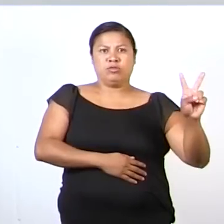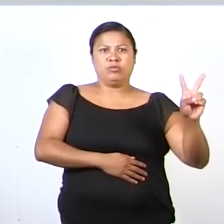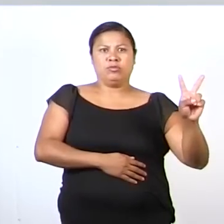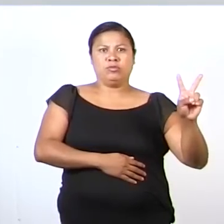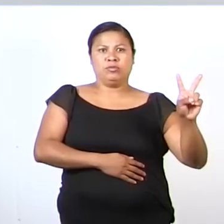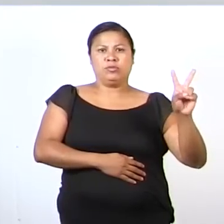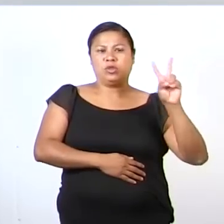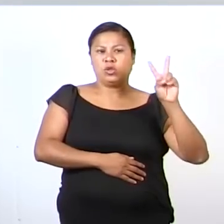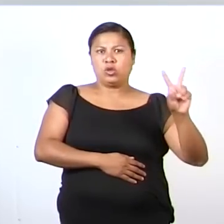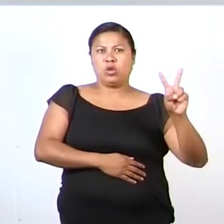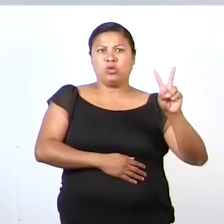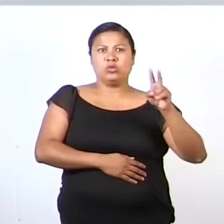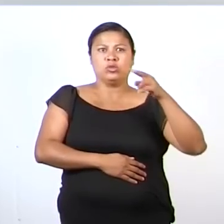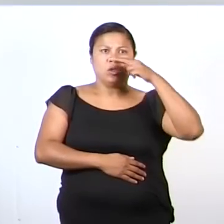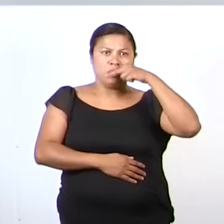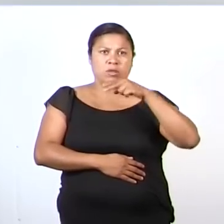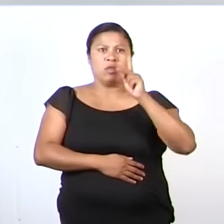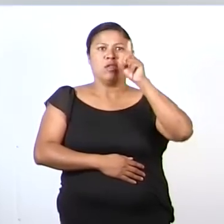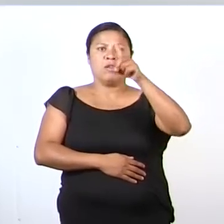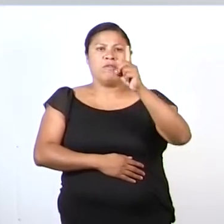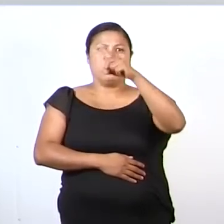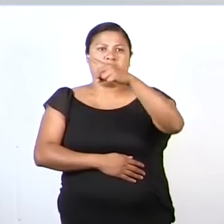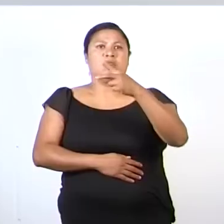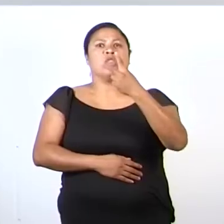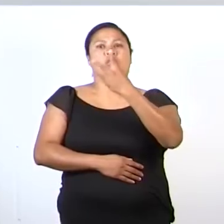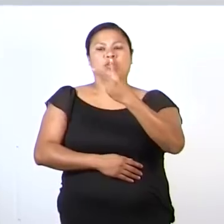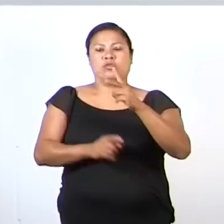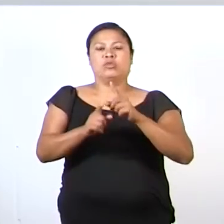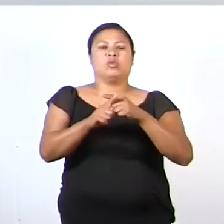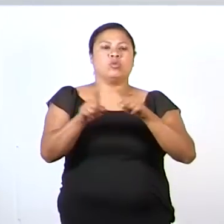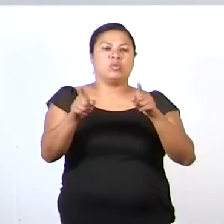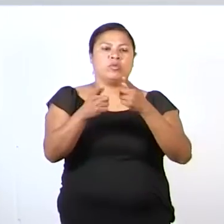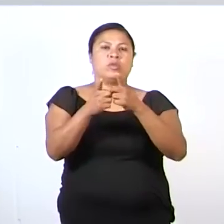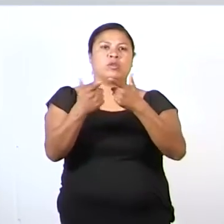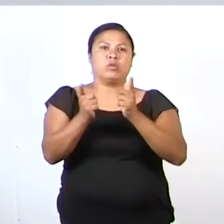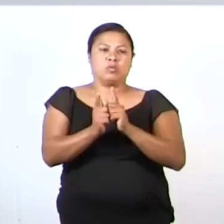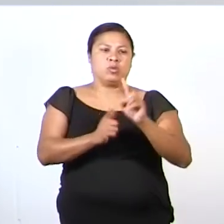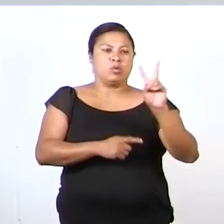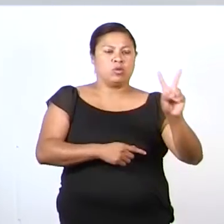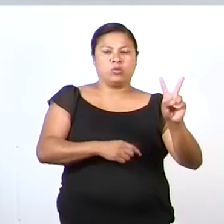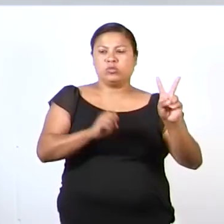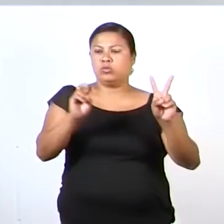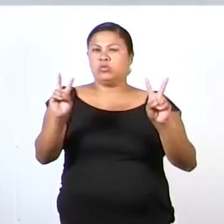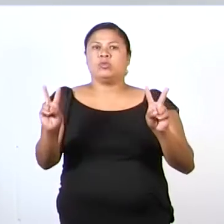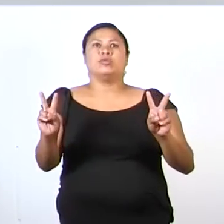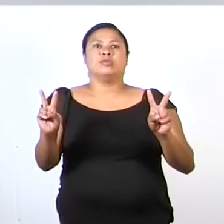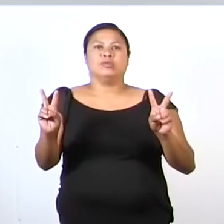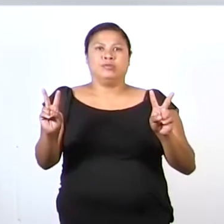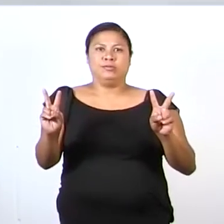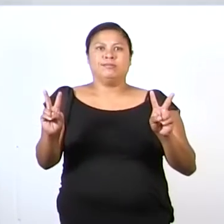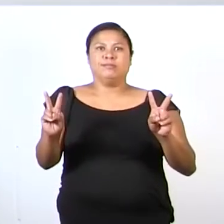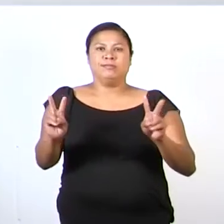Dos delfines y dos delfines. Tenemos dos colecciones de dos elementos.